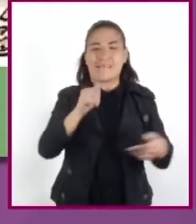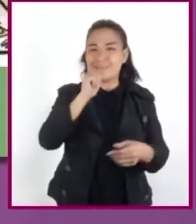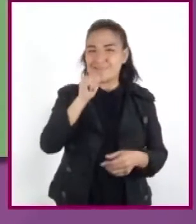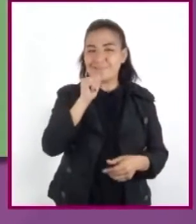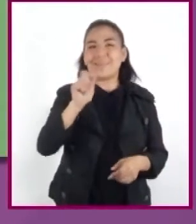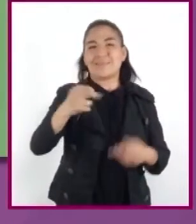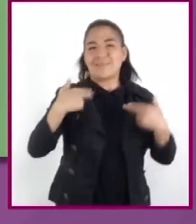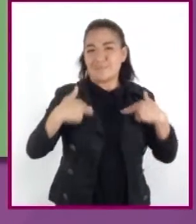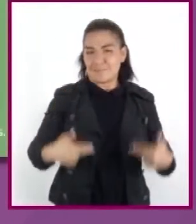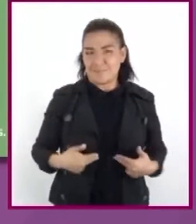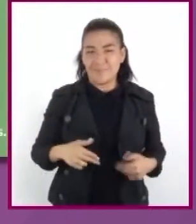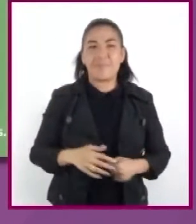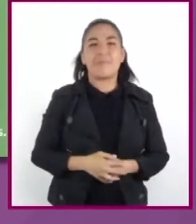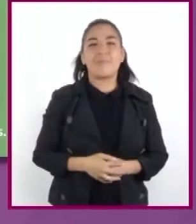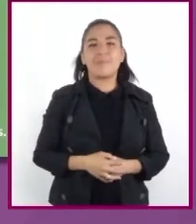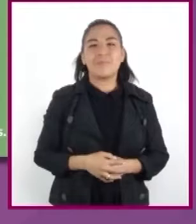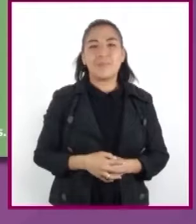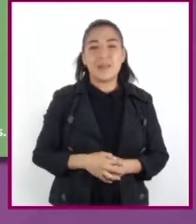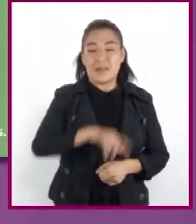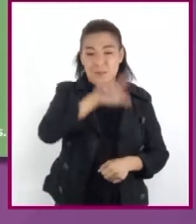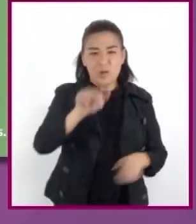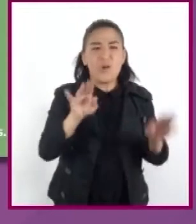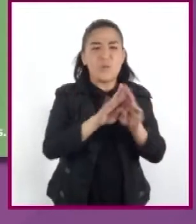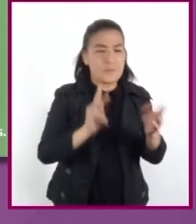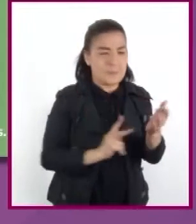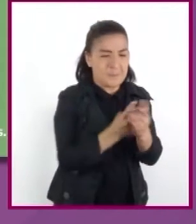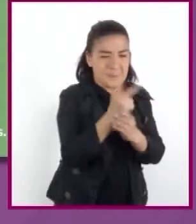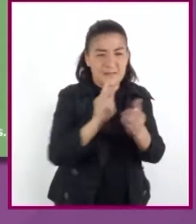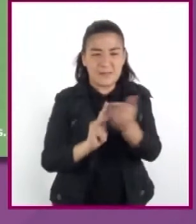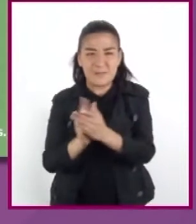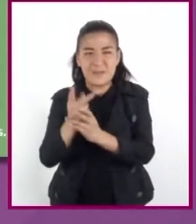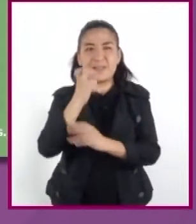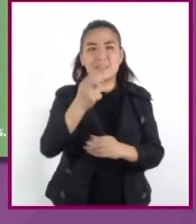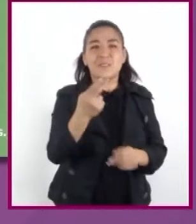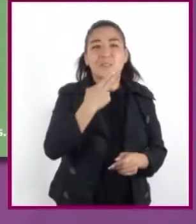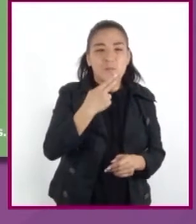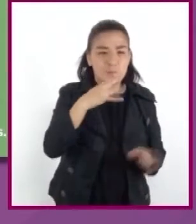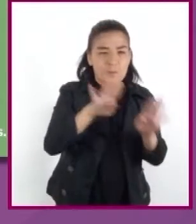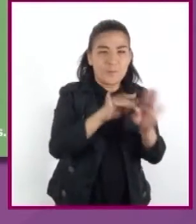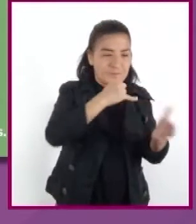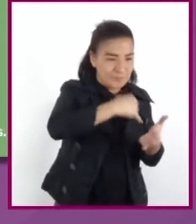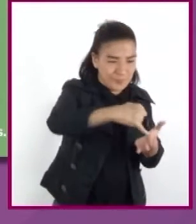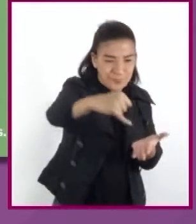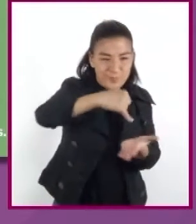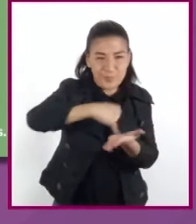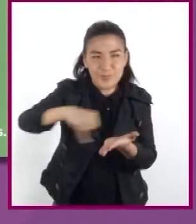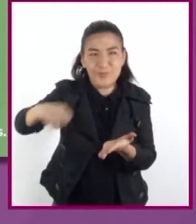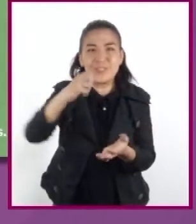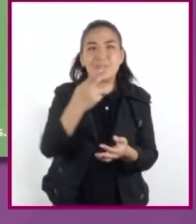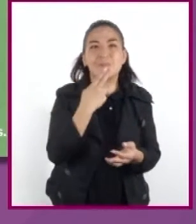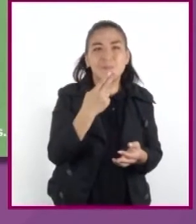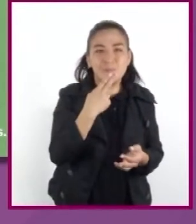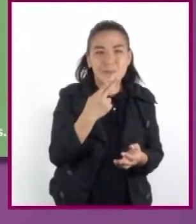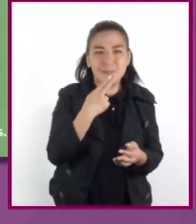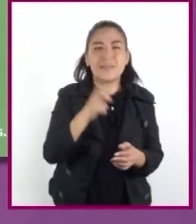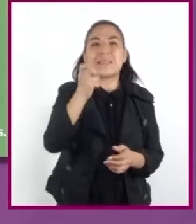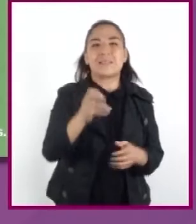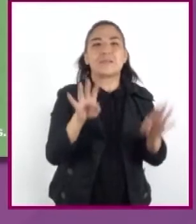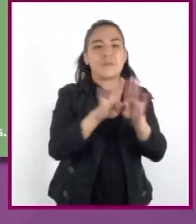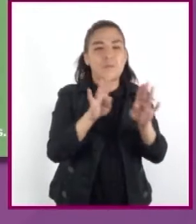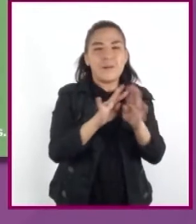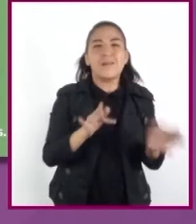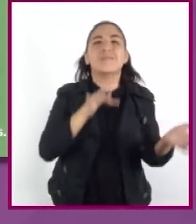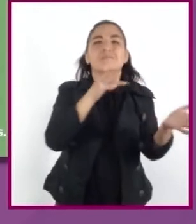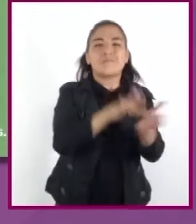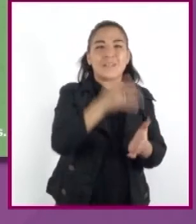La domesticación de plantas y el uso exhaustivo de técnicas de cultivo favorecieron el establecimiento de